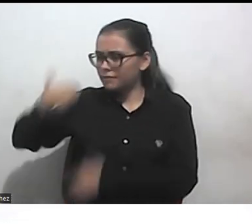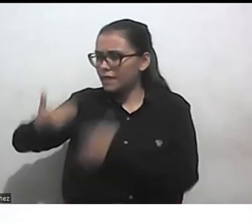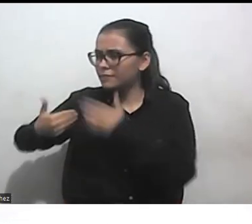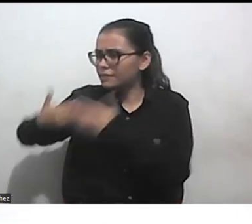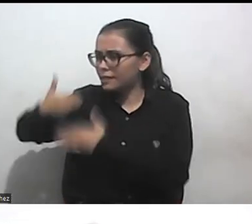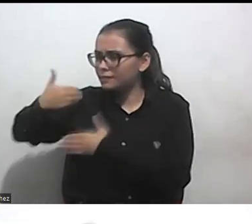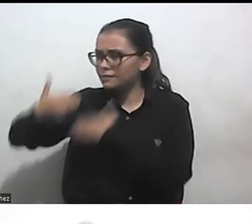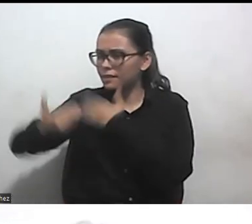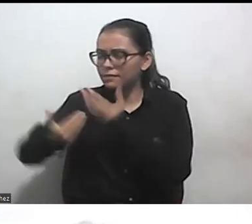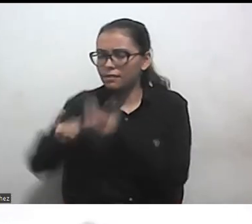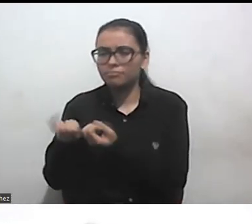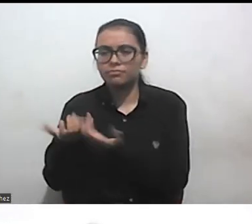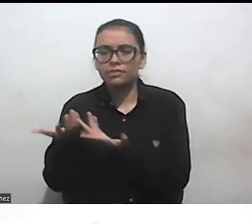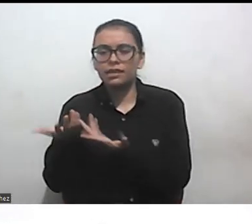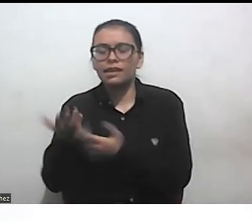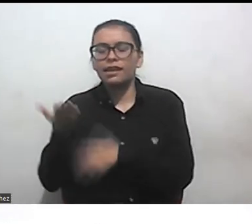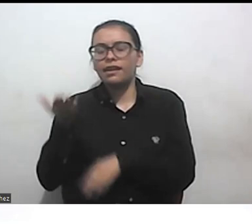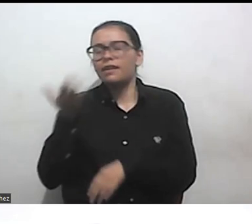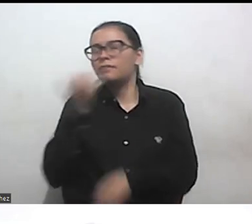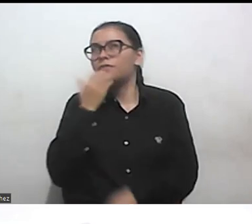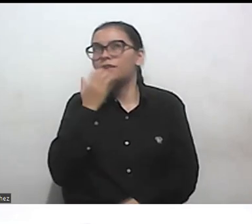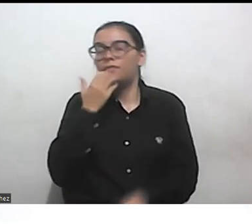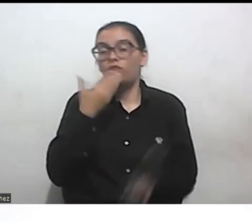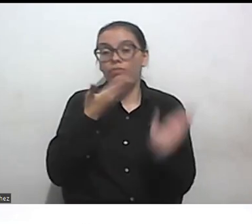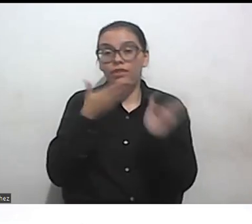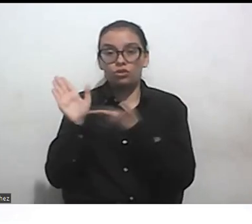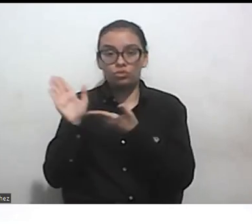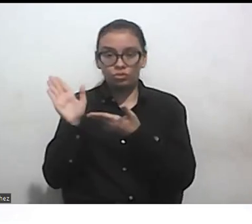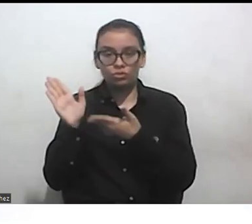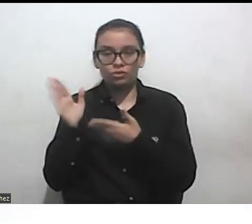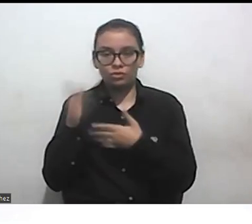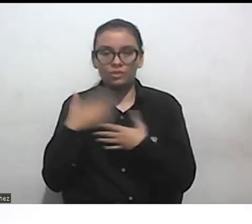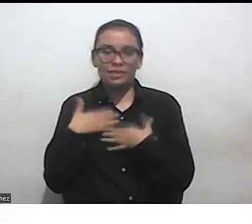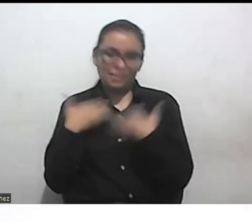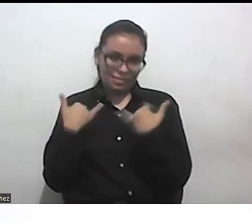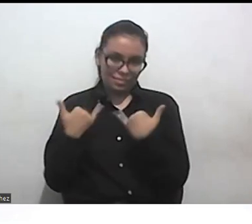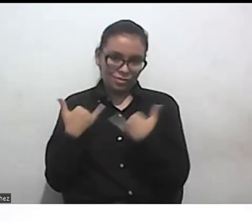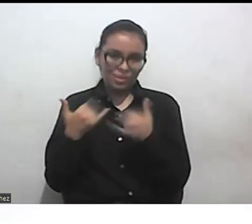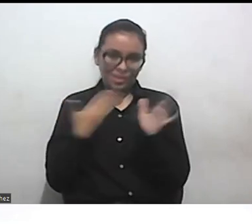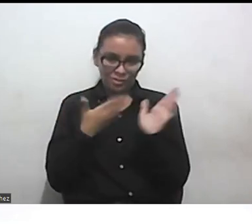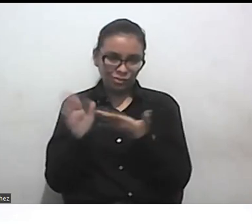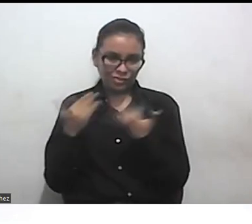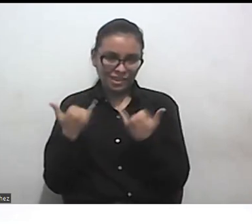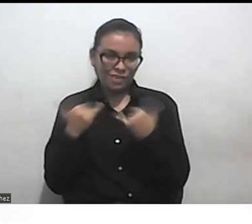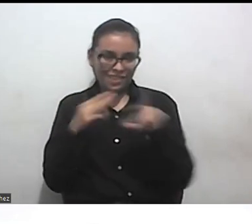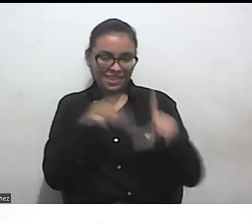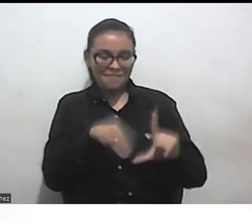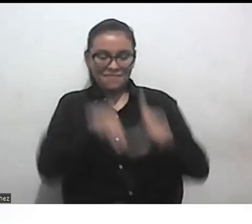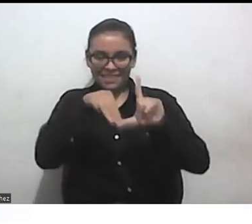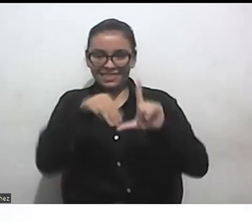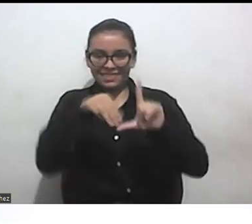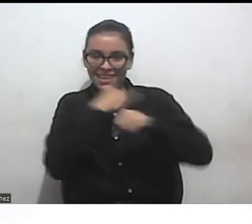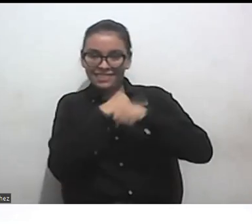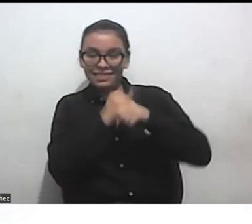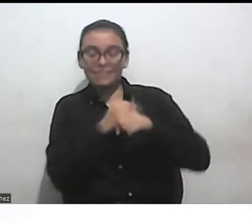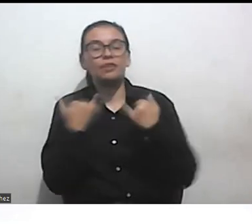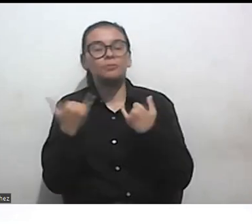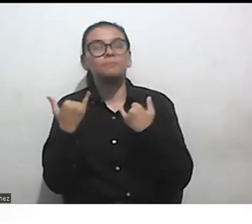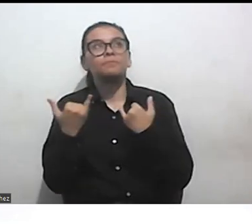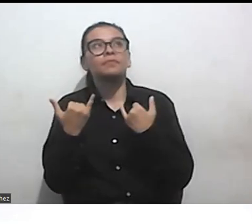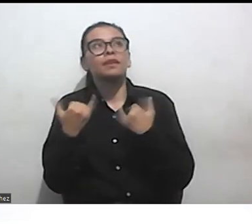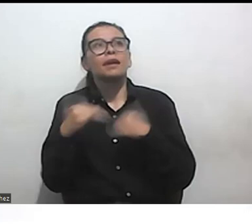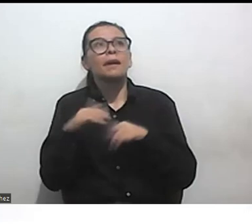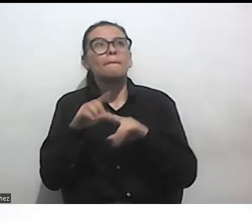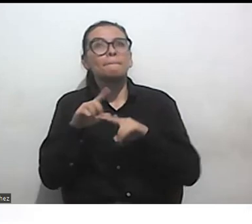de las cosas que está en el curso que es el motivo por el cual estamos acá y la maestría por la cual estamos acá pero digamos más allá